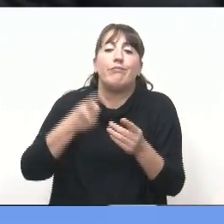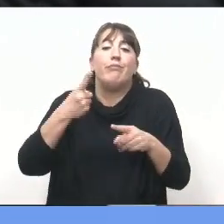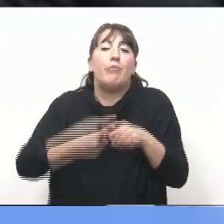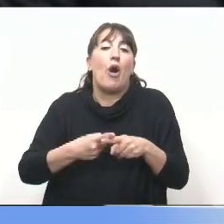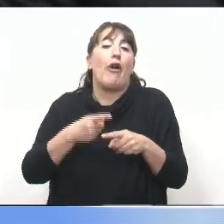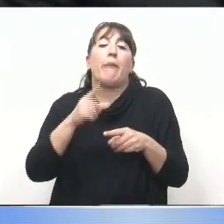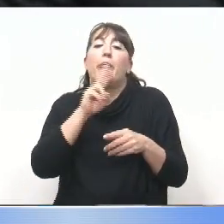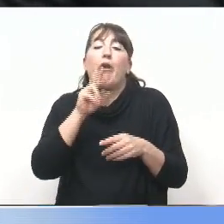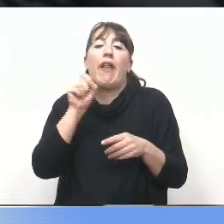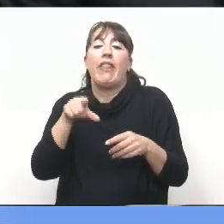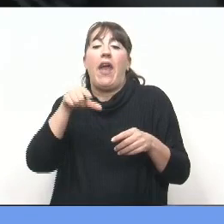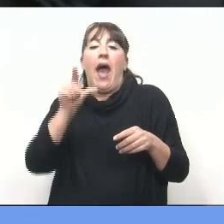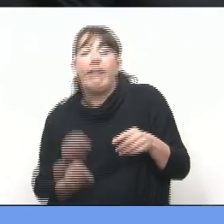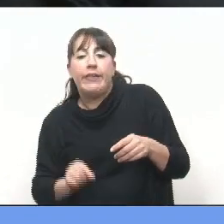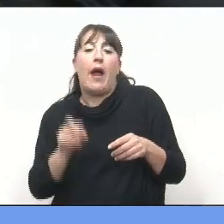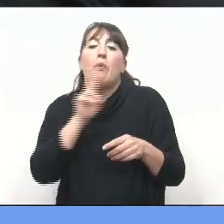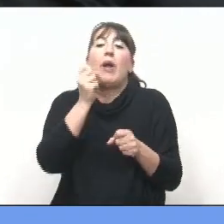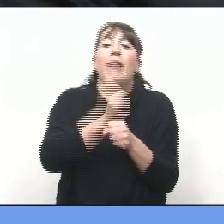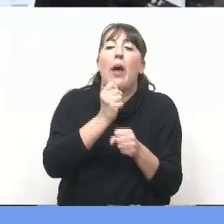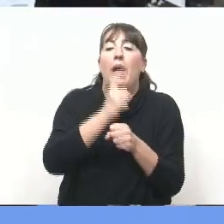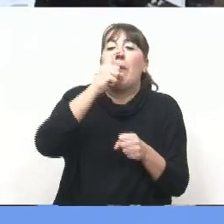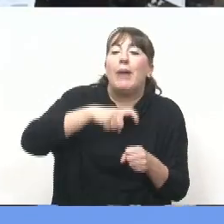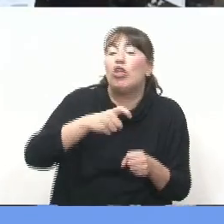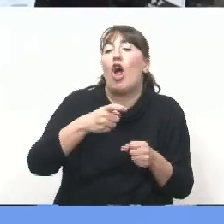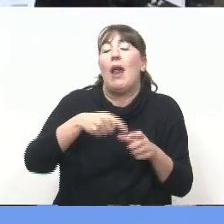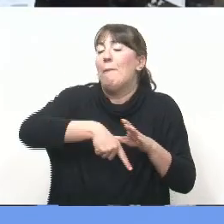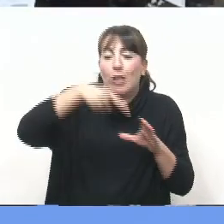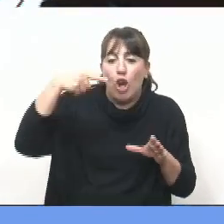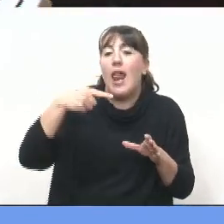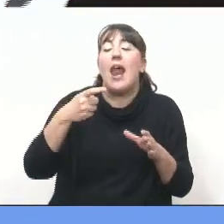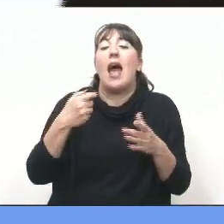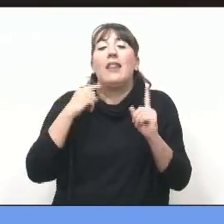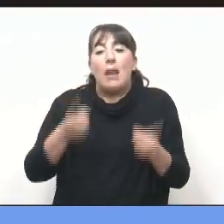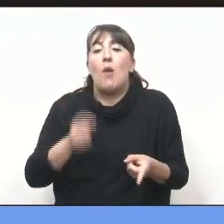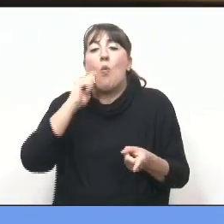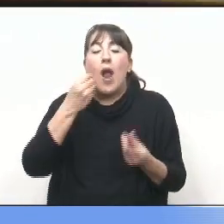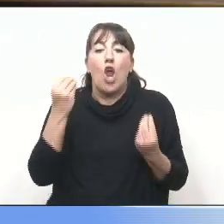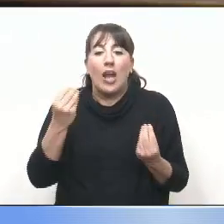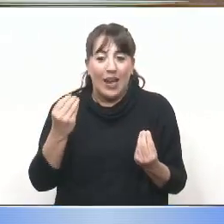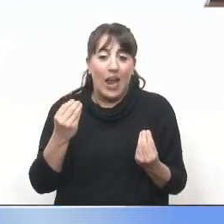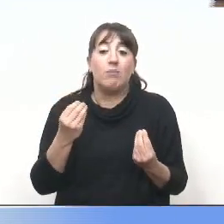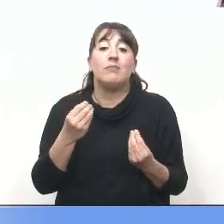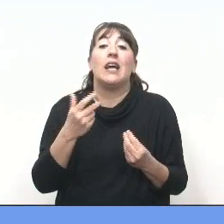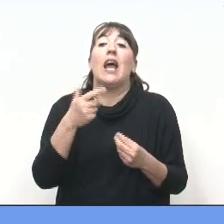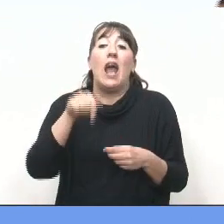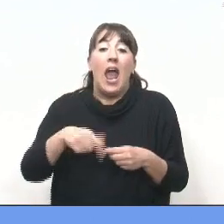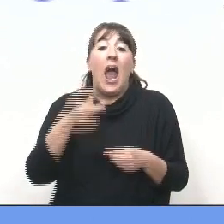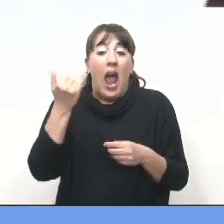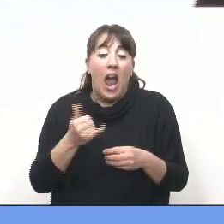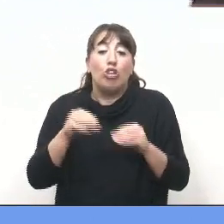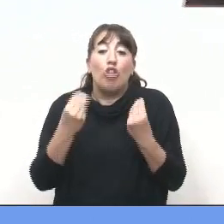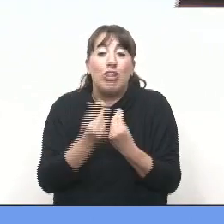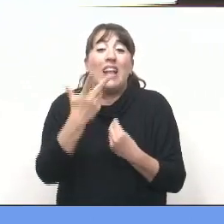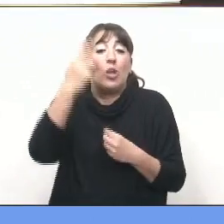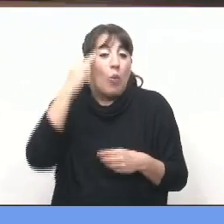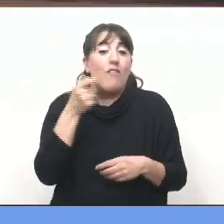Antártida, mujer petrolera, me parece que está bueno también que recordemos que 39 homicidios, 39 víctimas